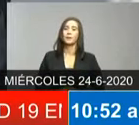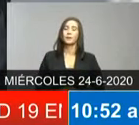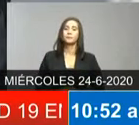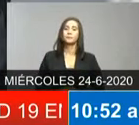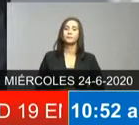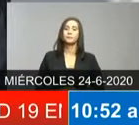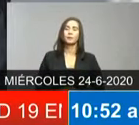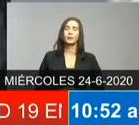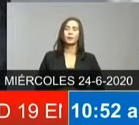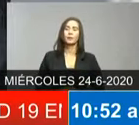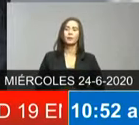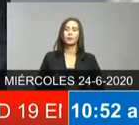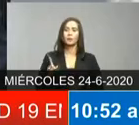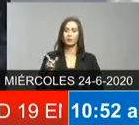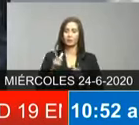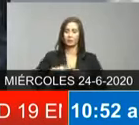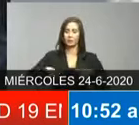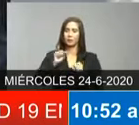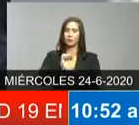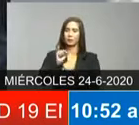en qué departamento está